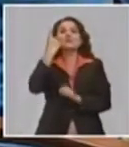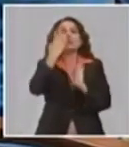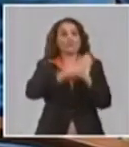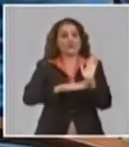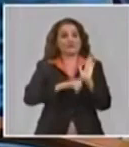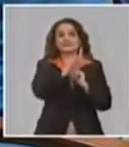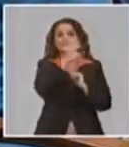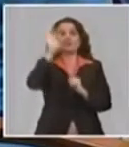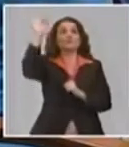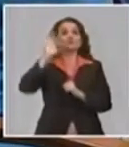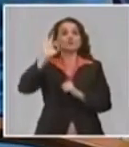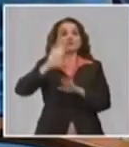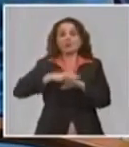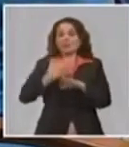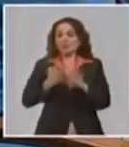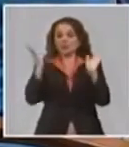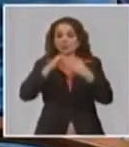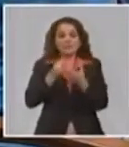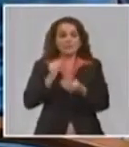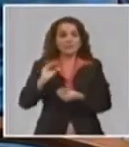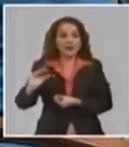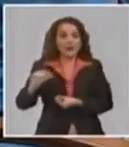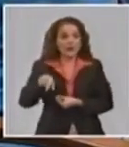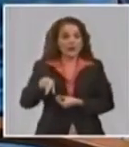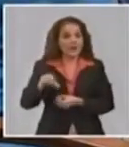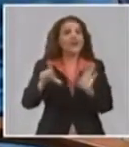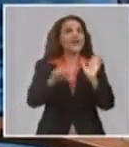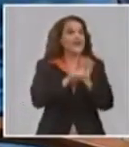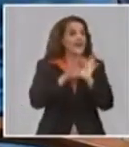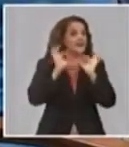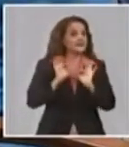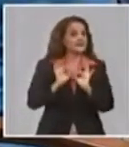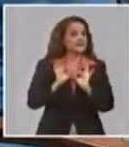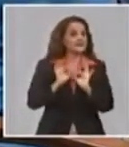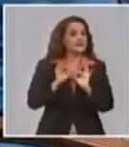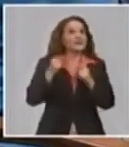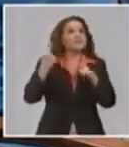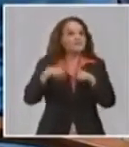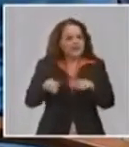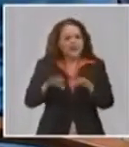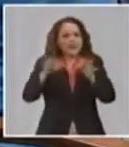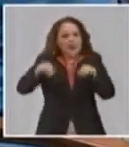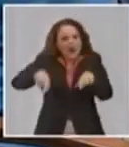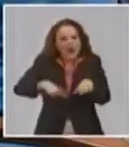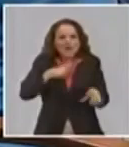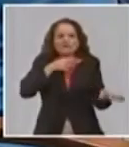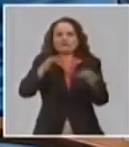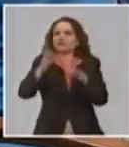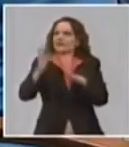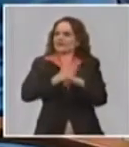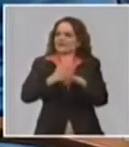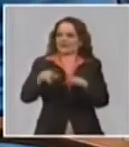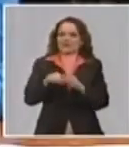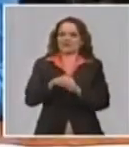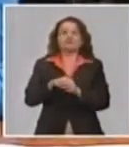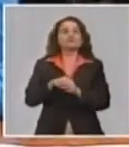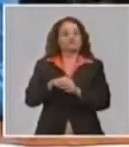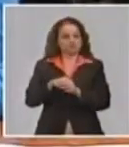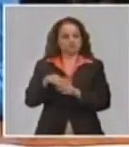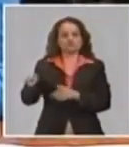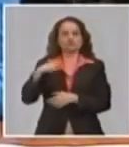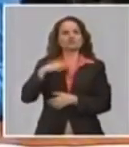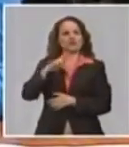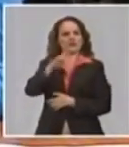después ya no hay más pago en este caso ha habido un tratamiento excepcional del gobierno ante una situación excepcional muy interesante tu observación